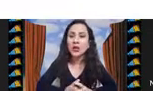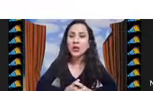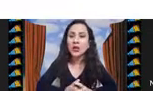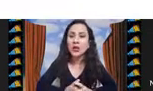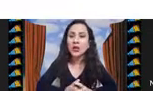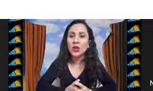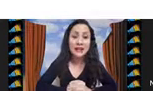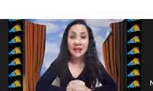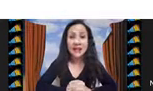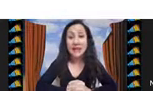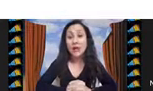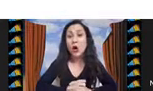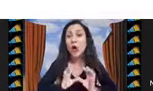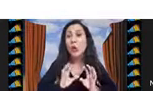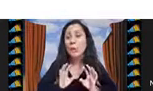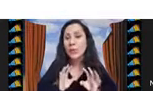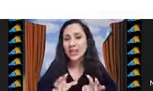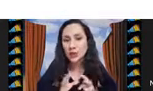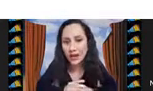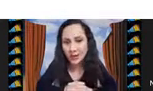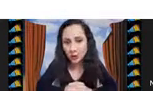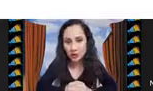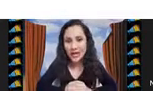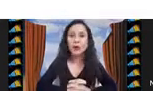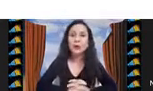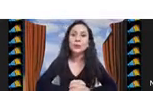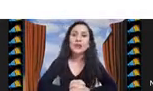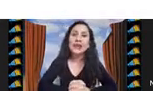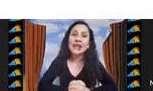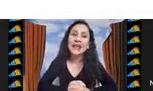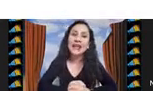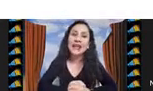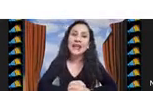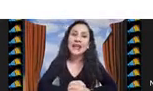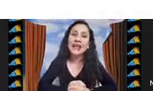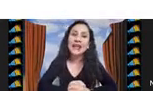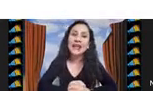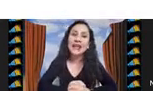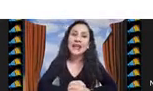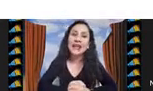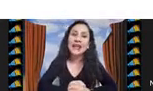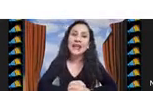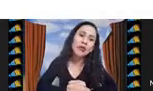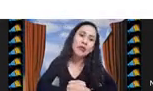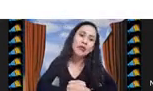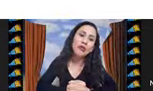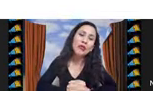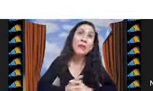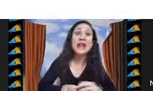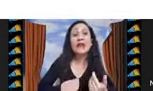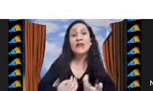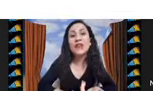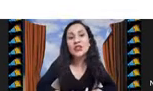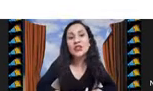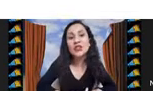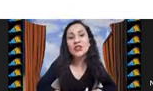un valor o un peso asociado, y además tiene un